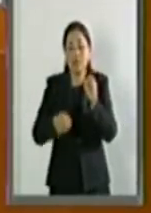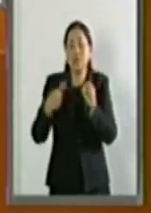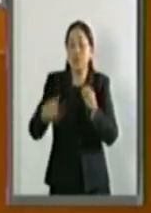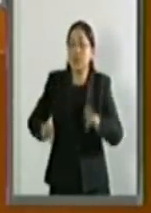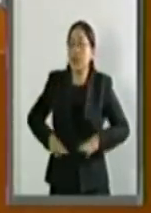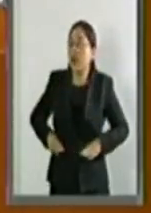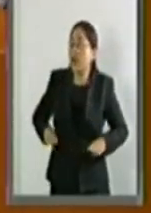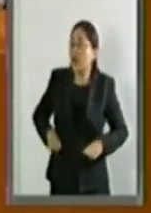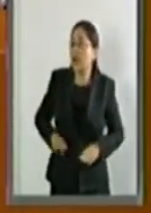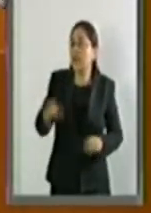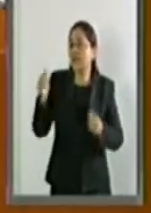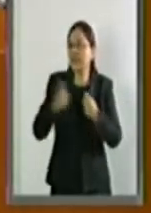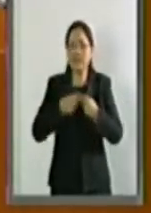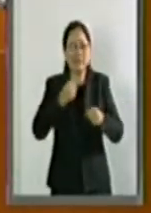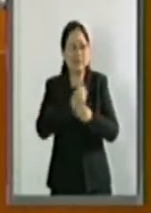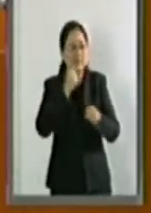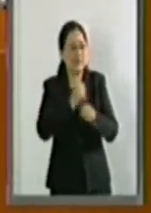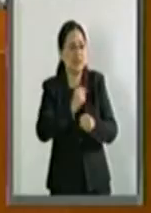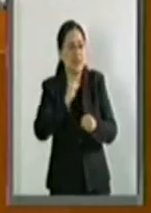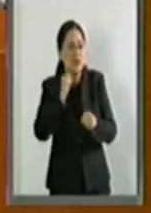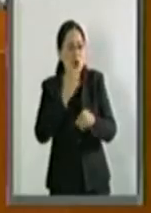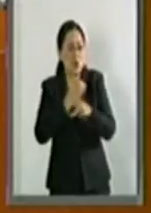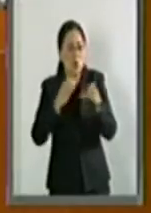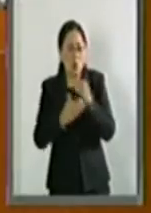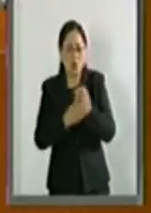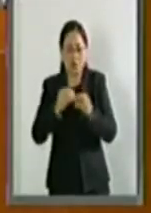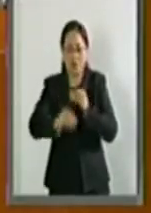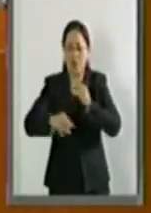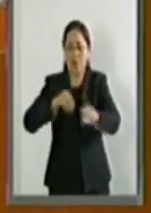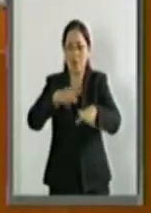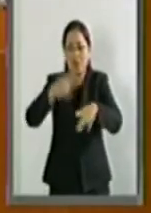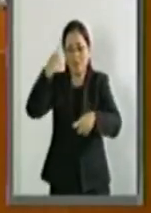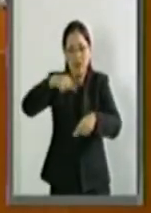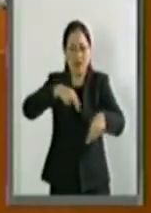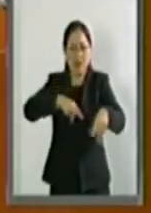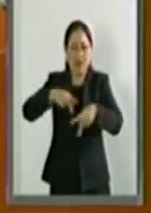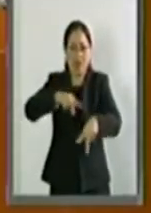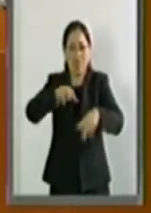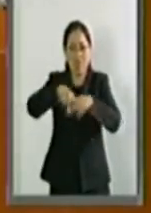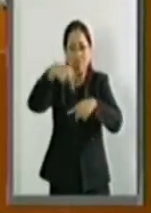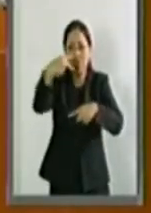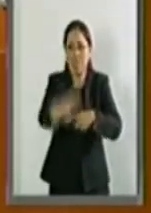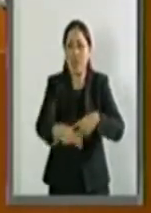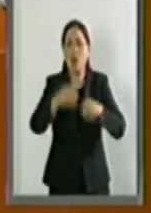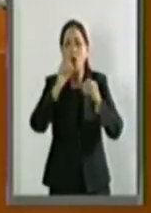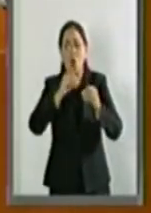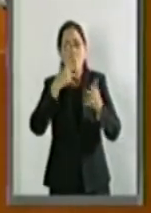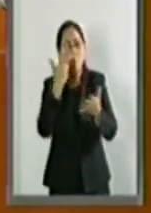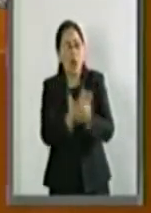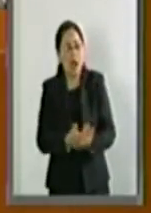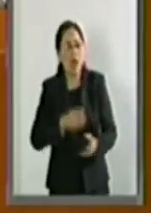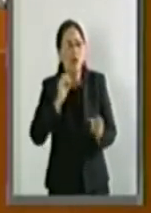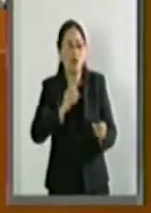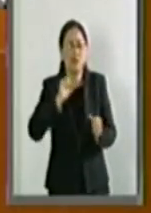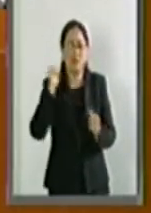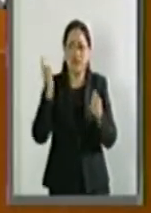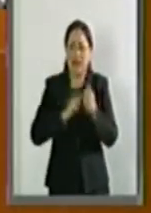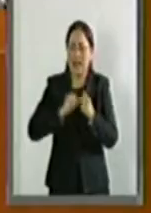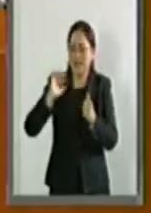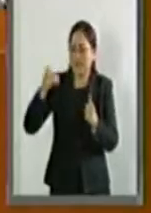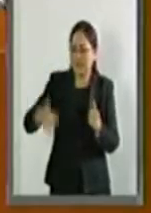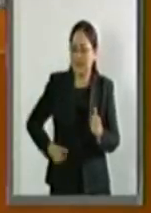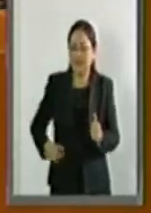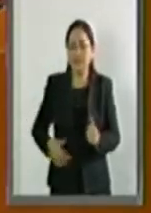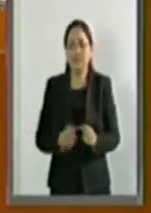violentas que les ponen obstáculos en su camino a sabiendas que van a tropezar, que se van a caer y que se van a golpear.